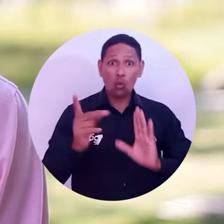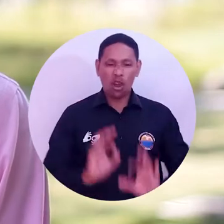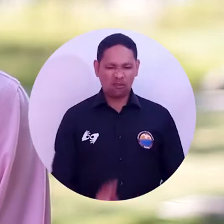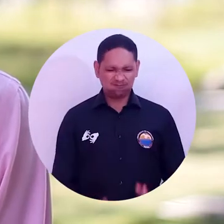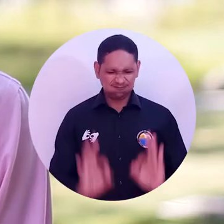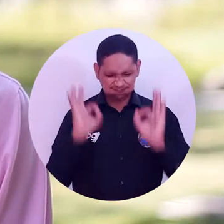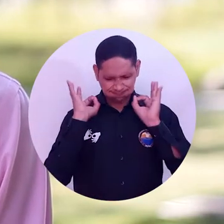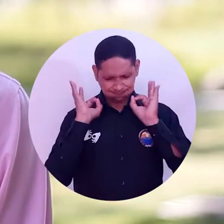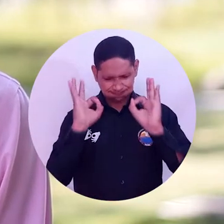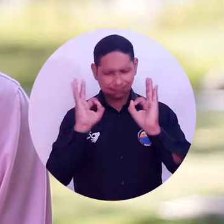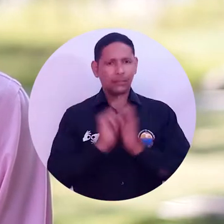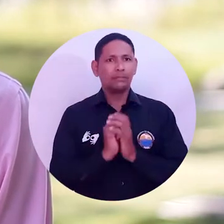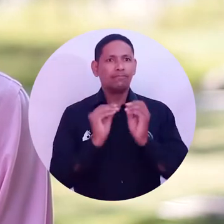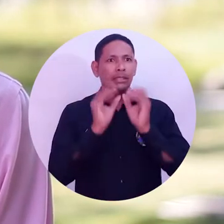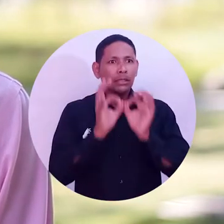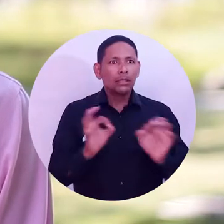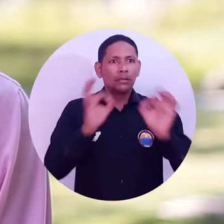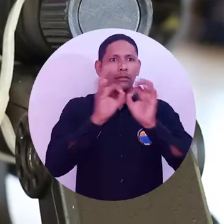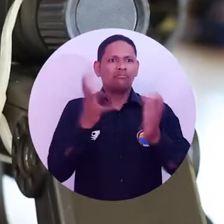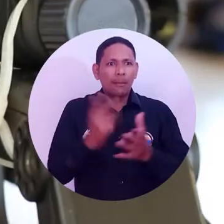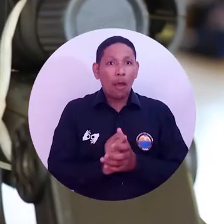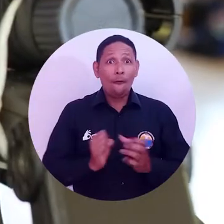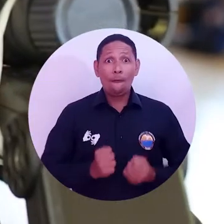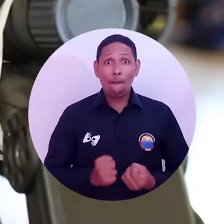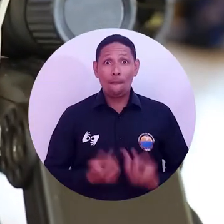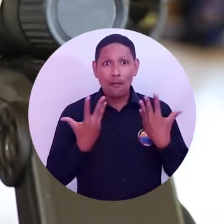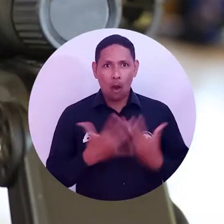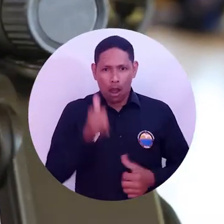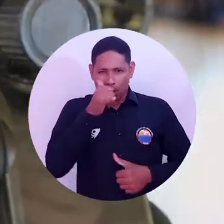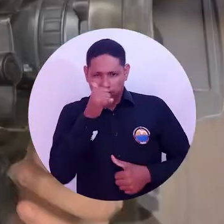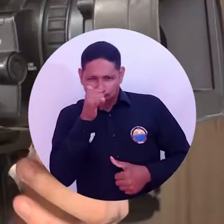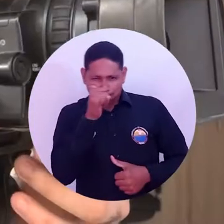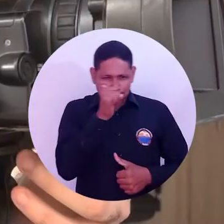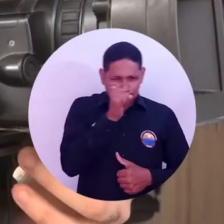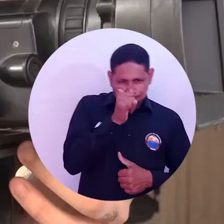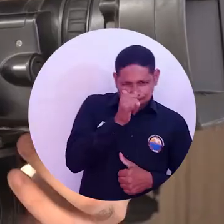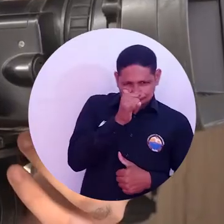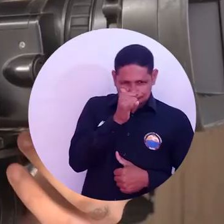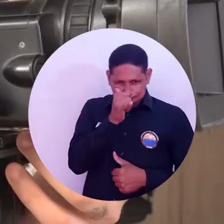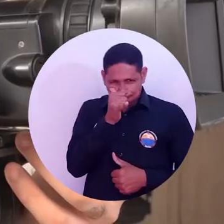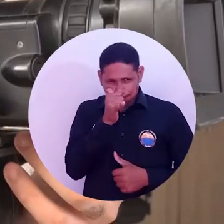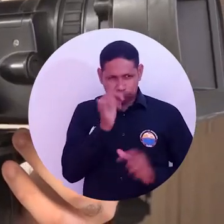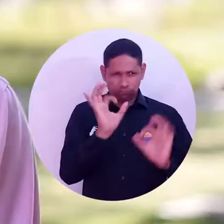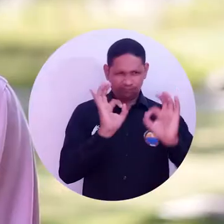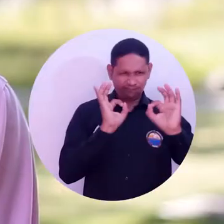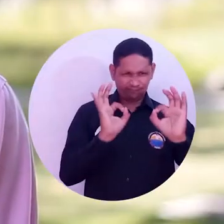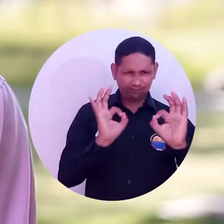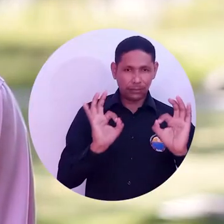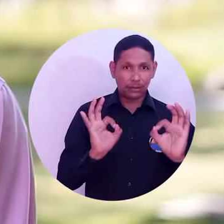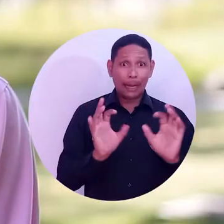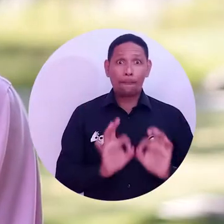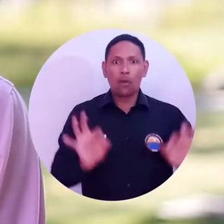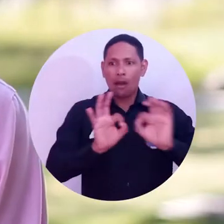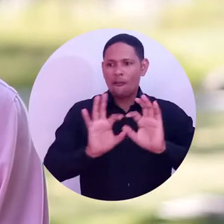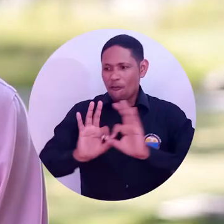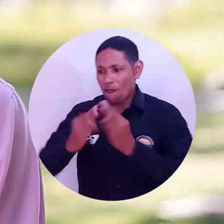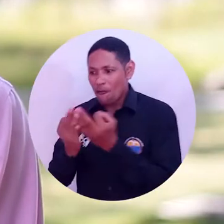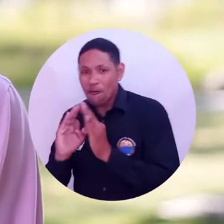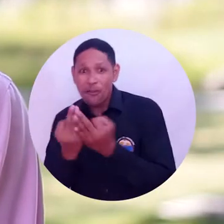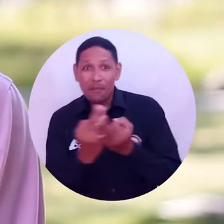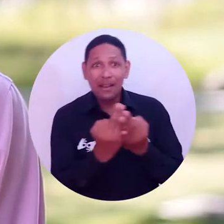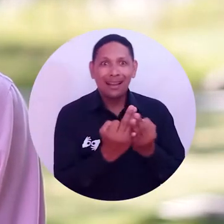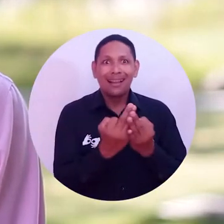para, en particular, hacer la transmisión en vivo de las ceremonias de graduación de tal forma que los familiares, amigos de los